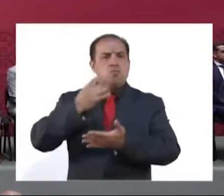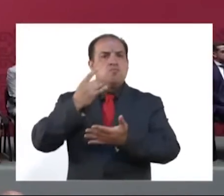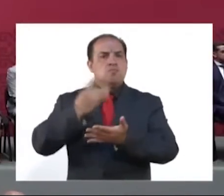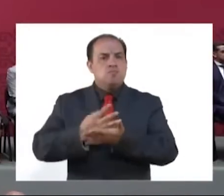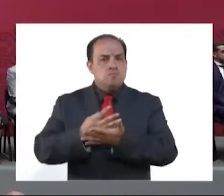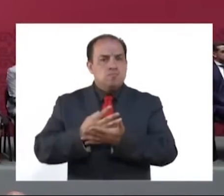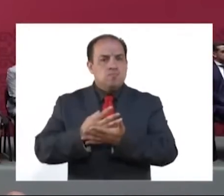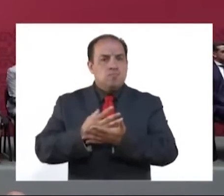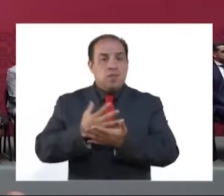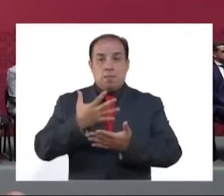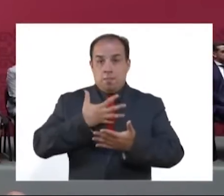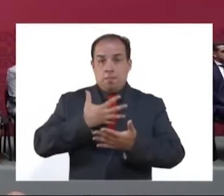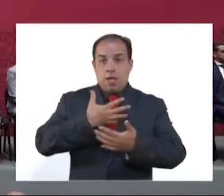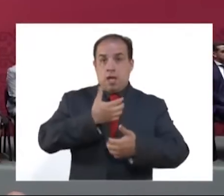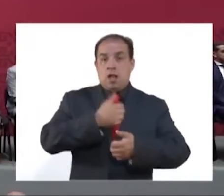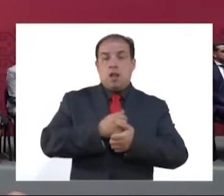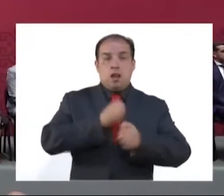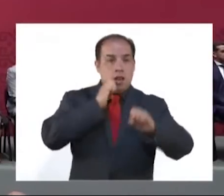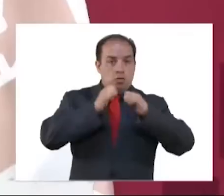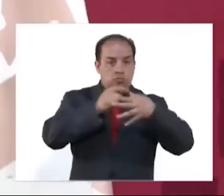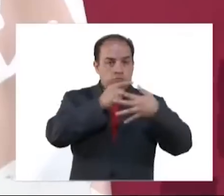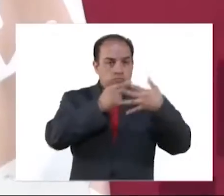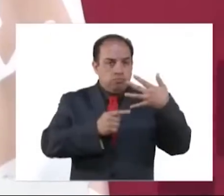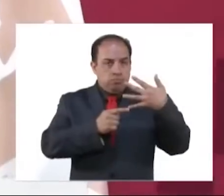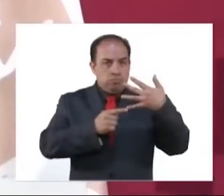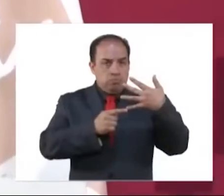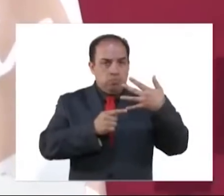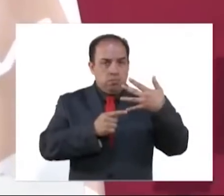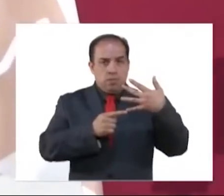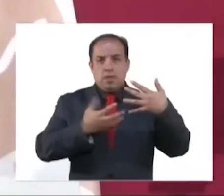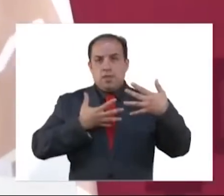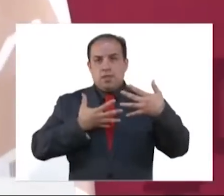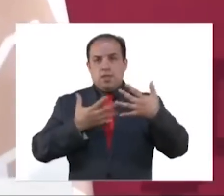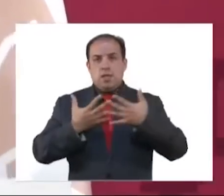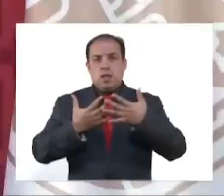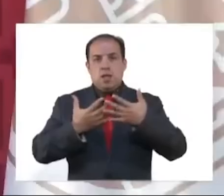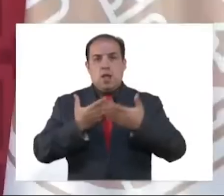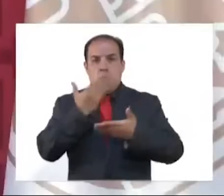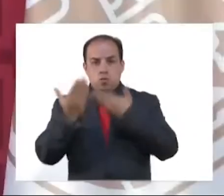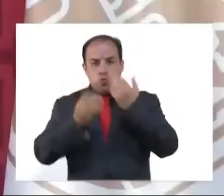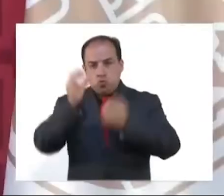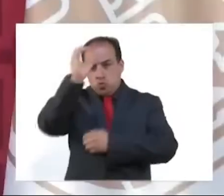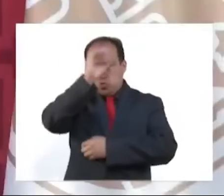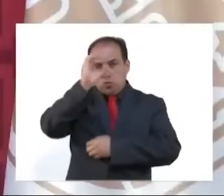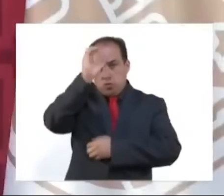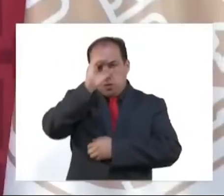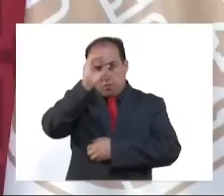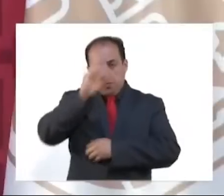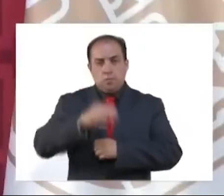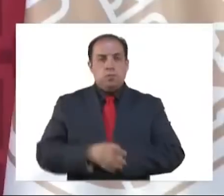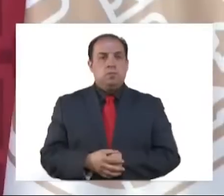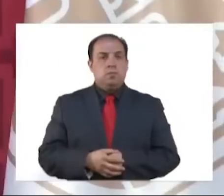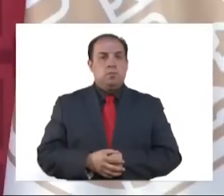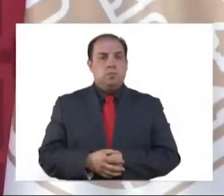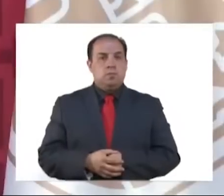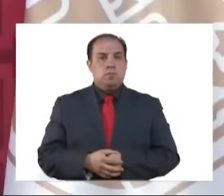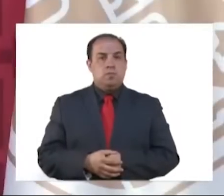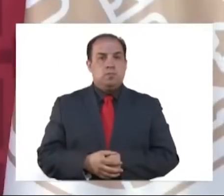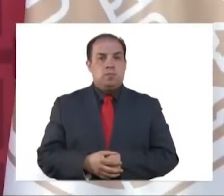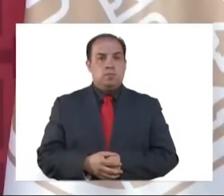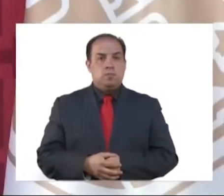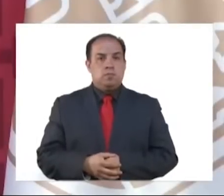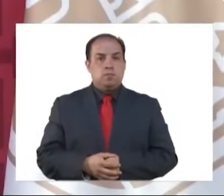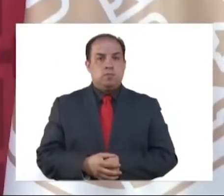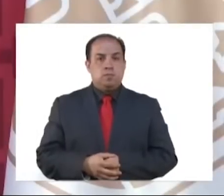7, 18 y 49, fracción 9, de la Ley Orgánica del Legislativo, donde también señalan que quedaría como jefe